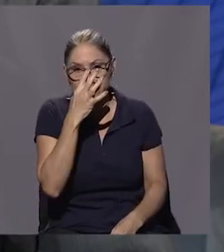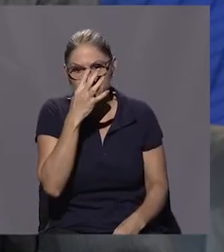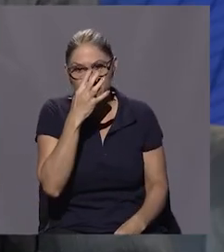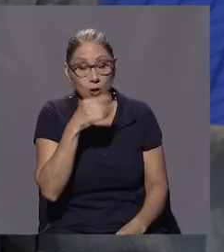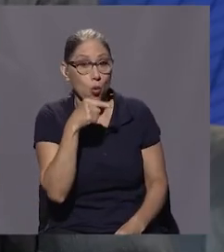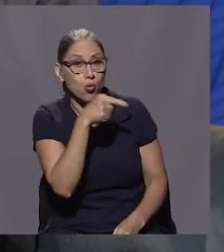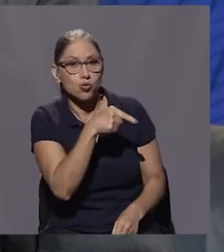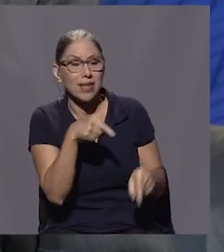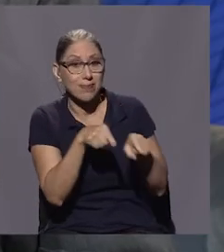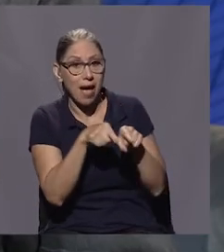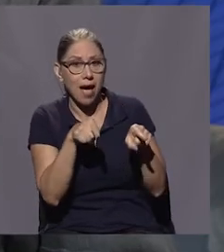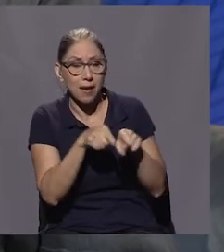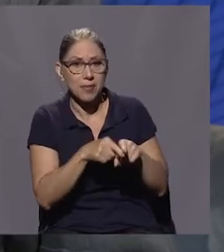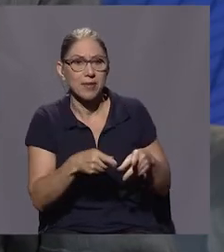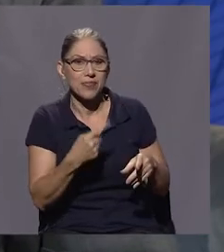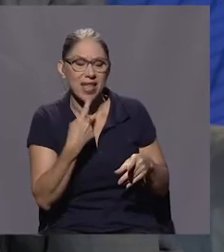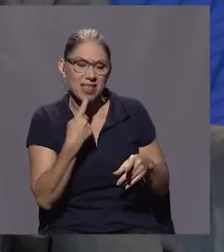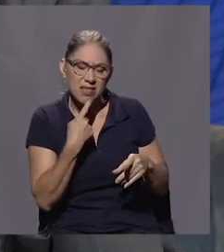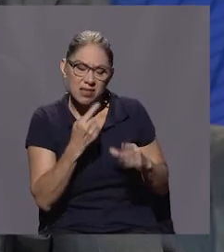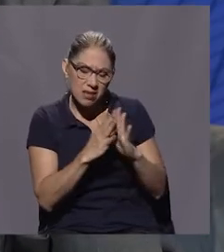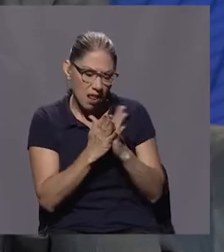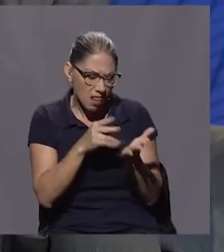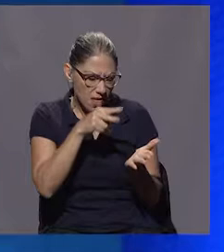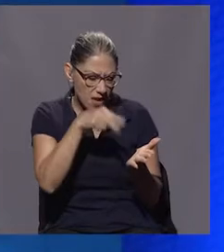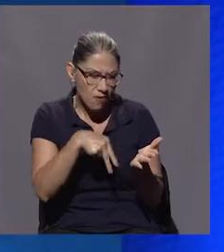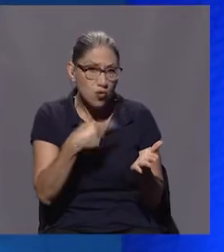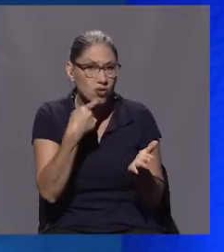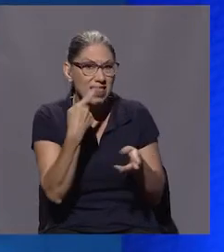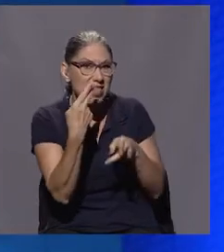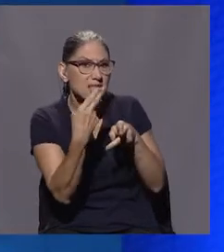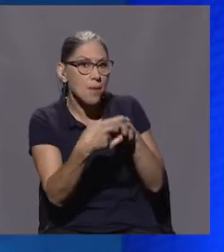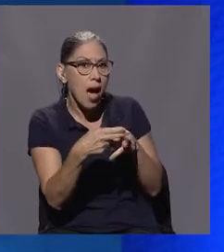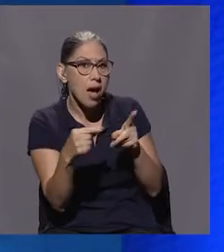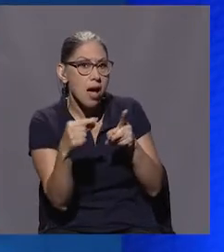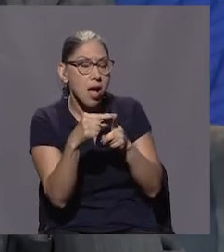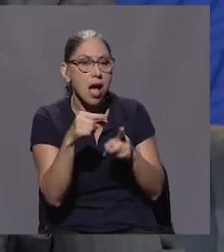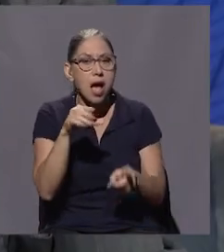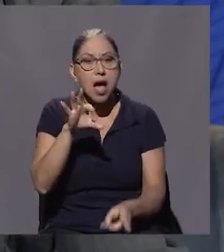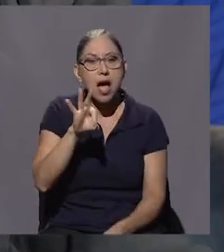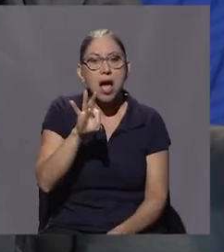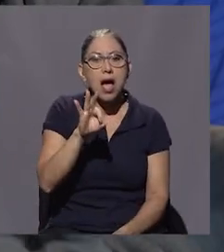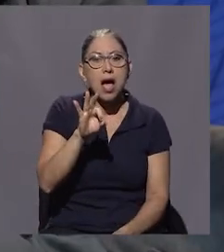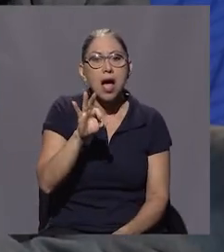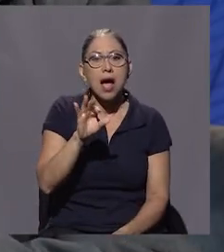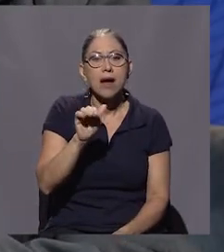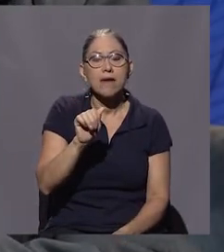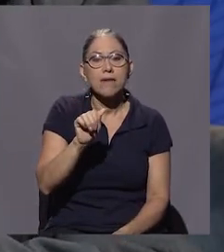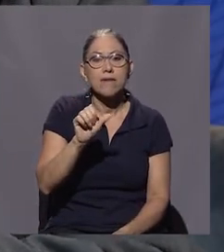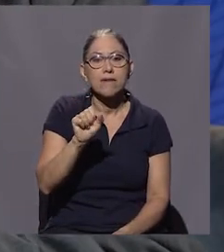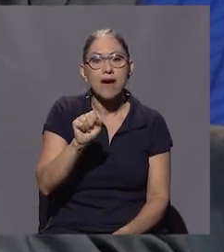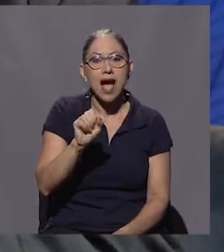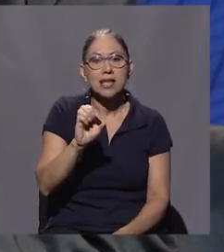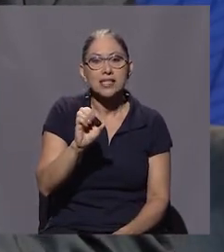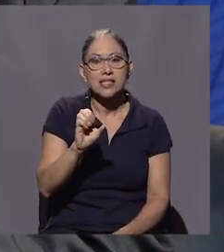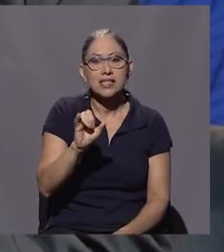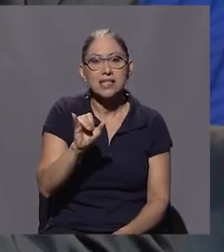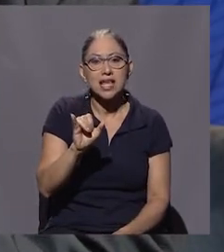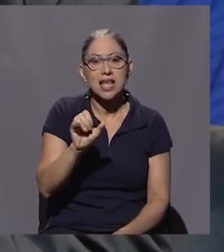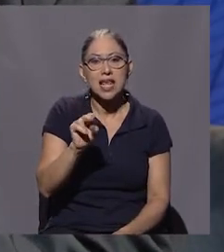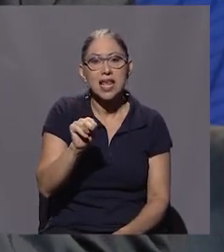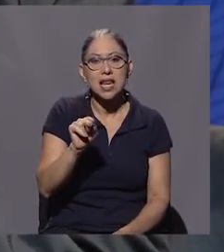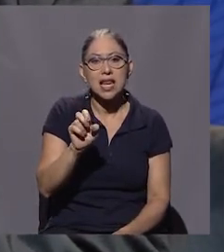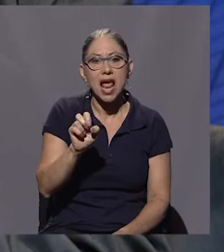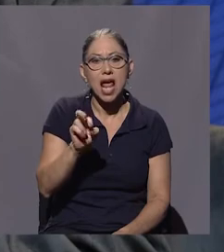Inclusive usted los categoriza en el texto al inicio de fascineros. Así es. Mire, seamos